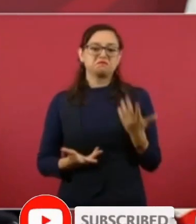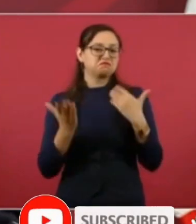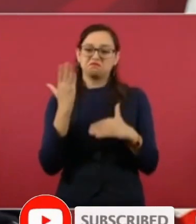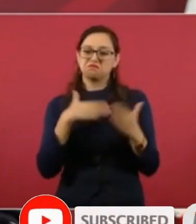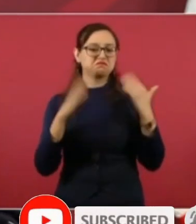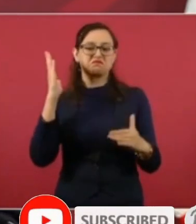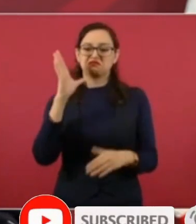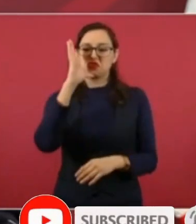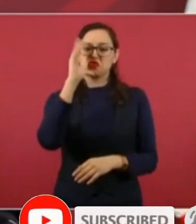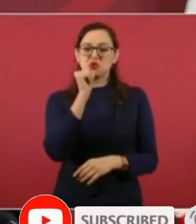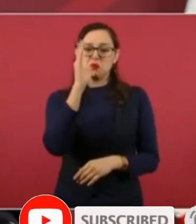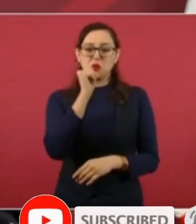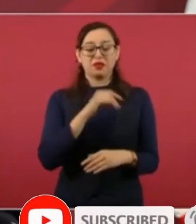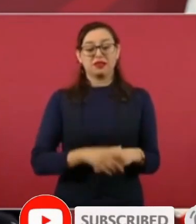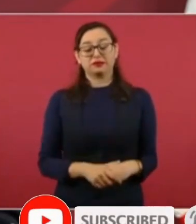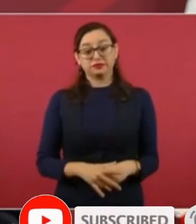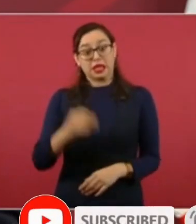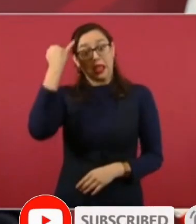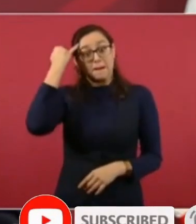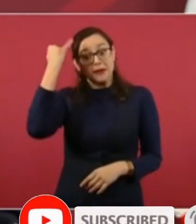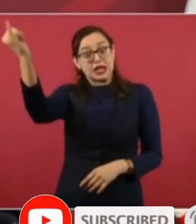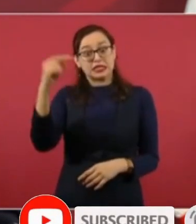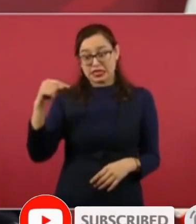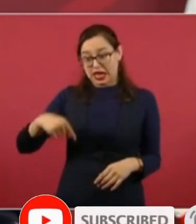para quedar bien con el reforma y con